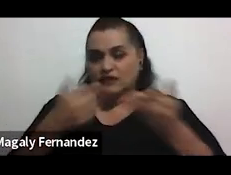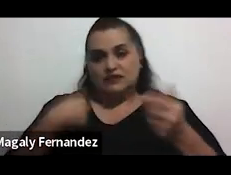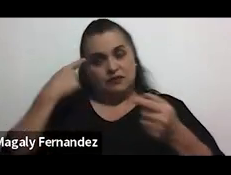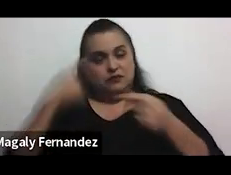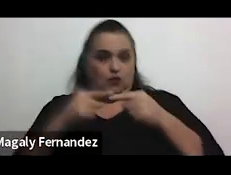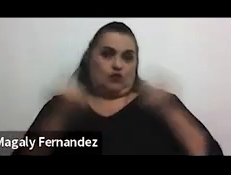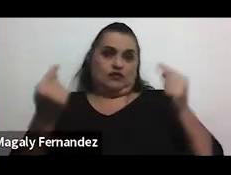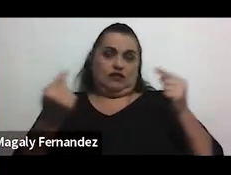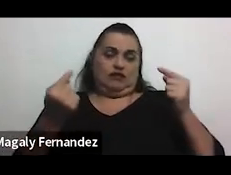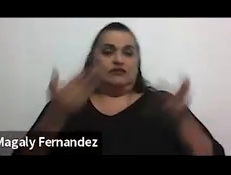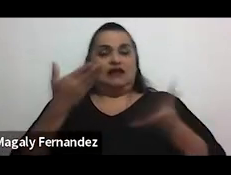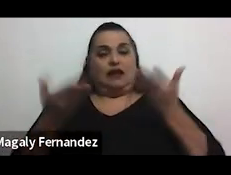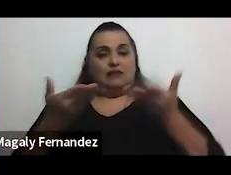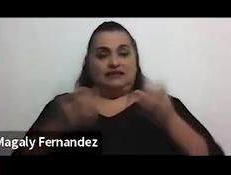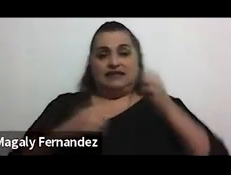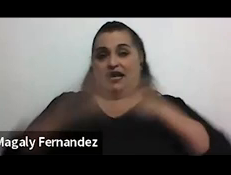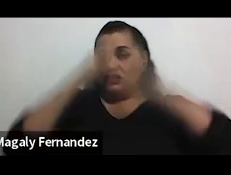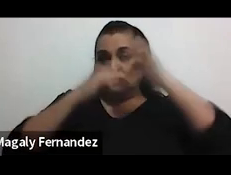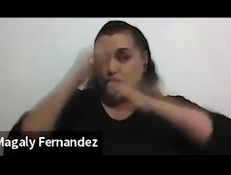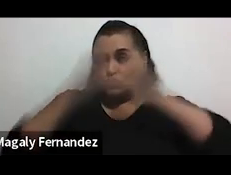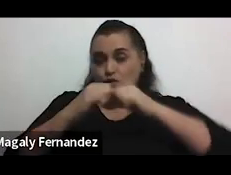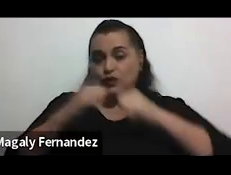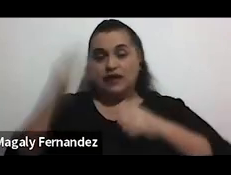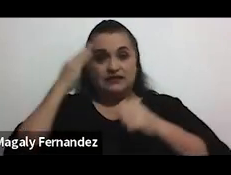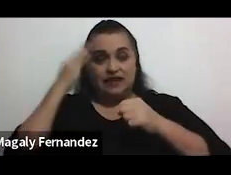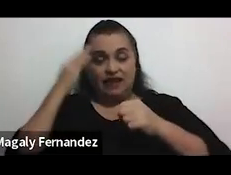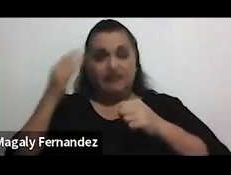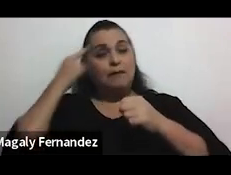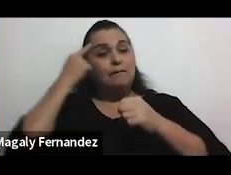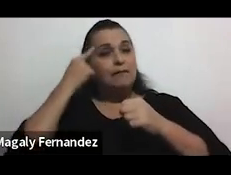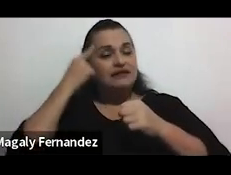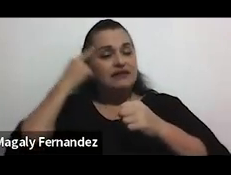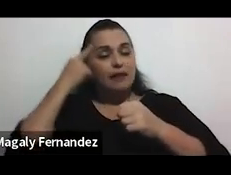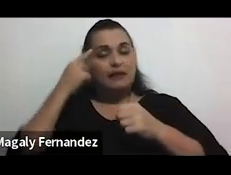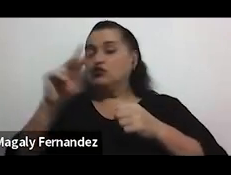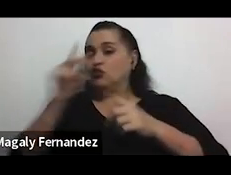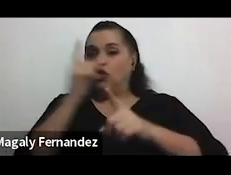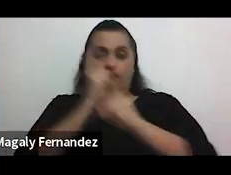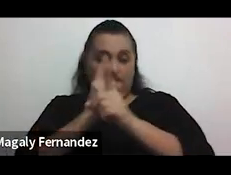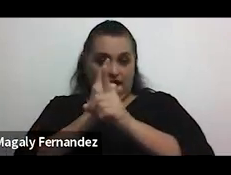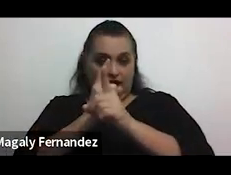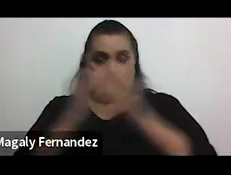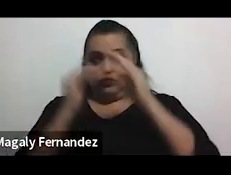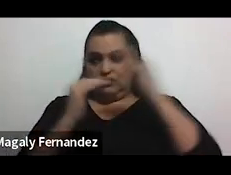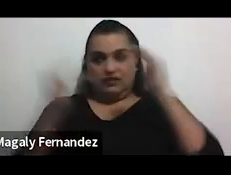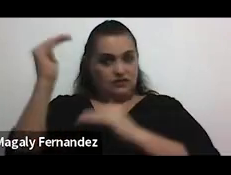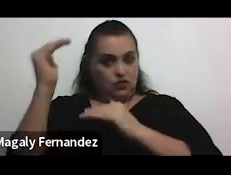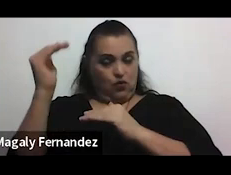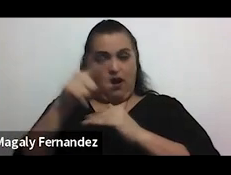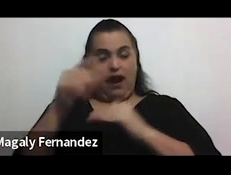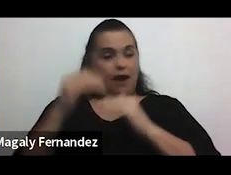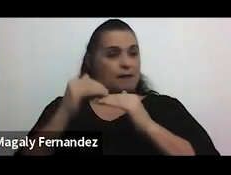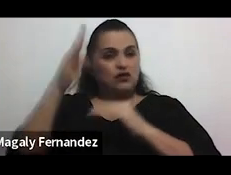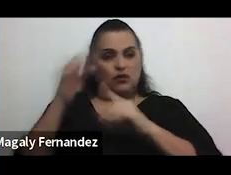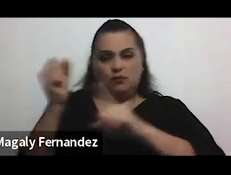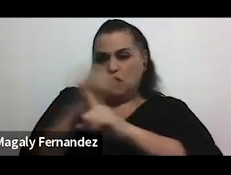ciertas estructuras que sabemos que tienen un pensamiento inadecuado incluso desigual o que genera mayores violencias